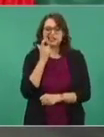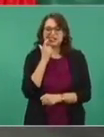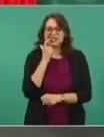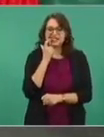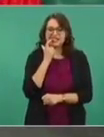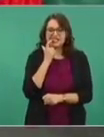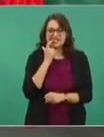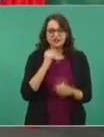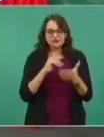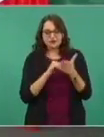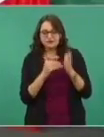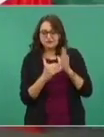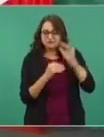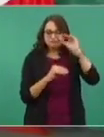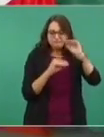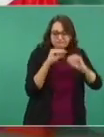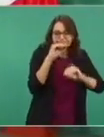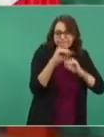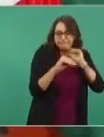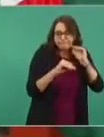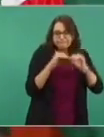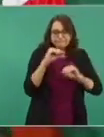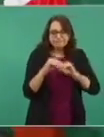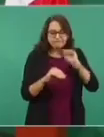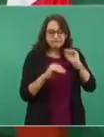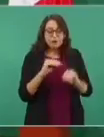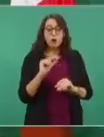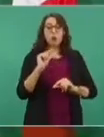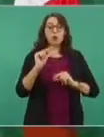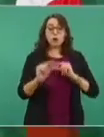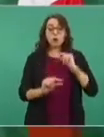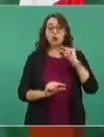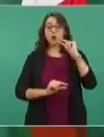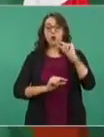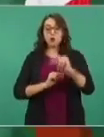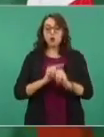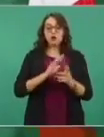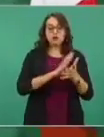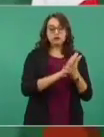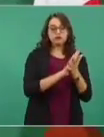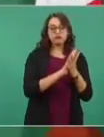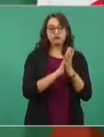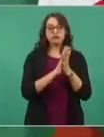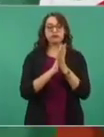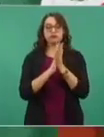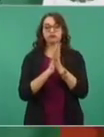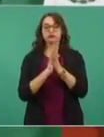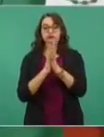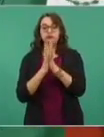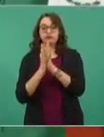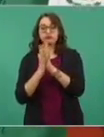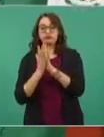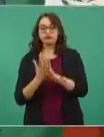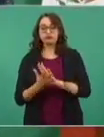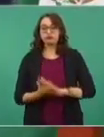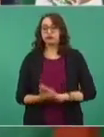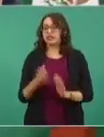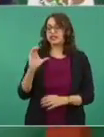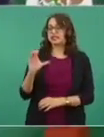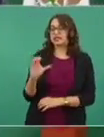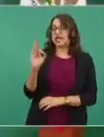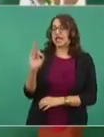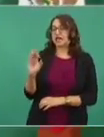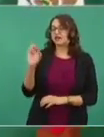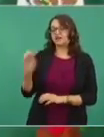para ir debilitando a la Comisión Federal de Electricidad, que es una empresa pública que no tiene